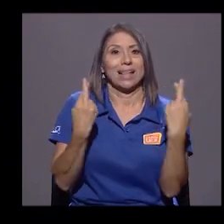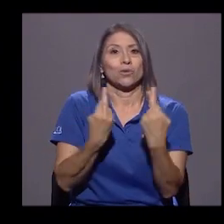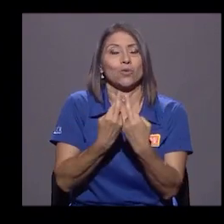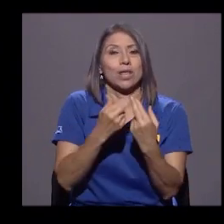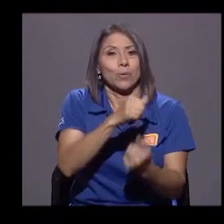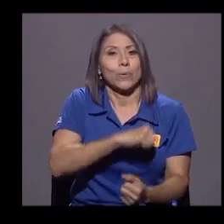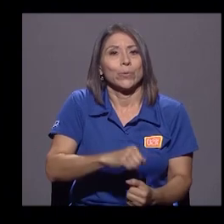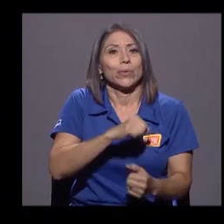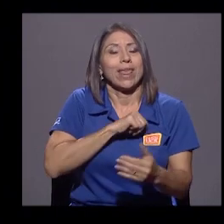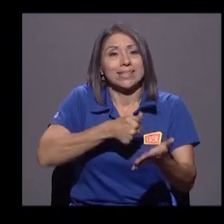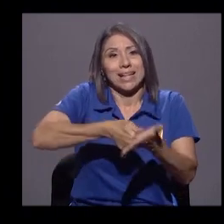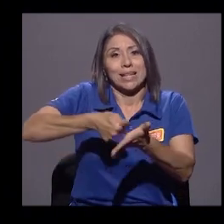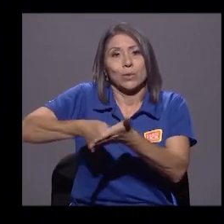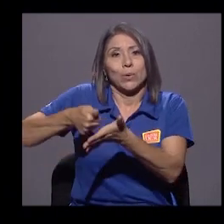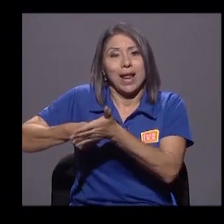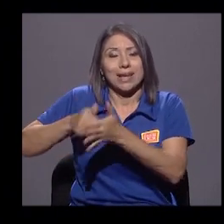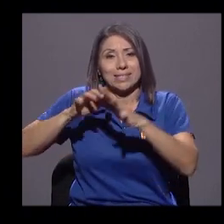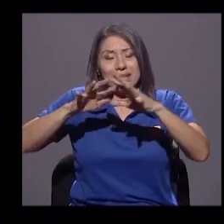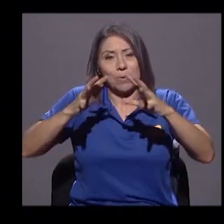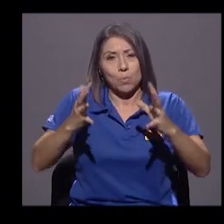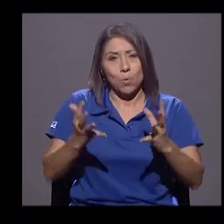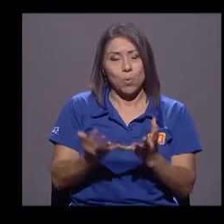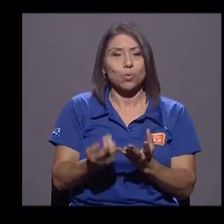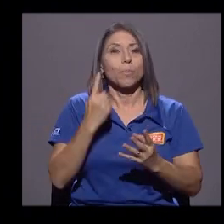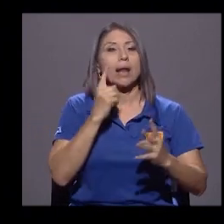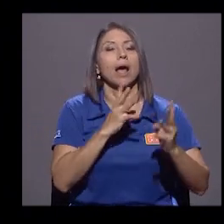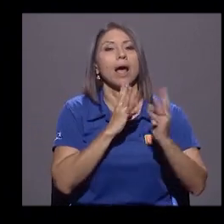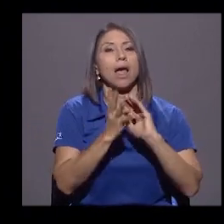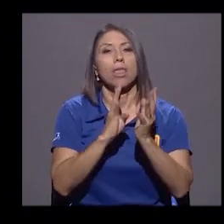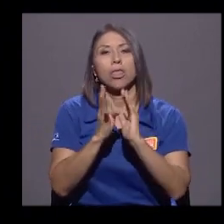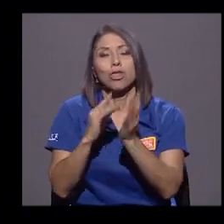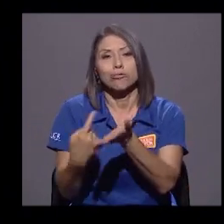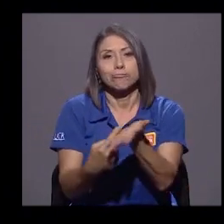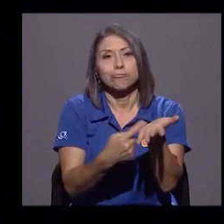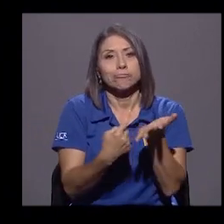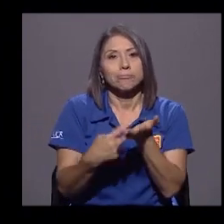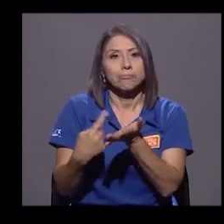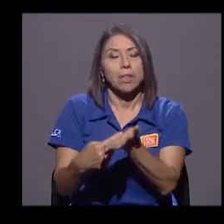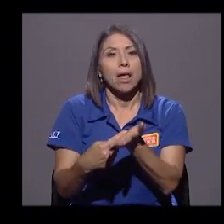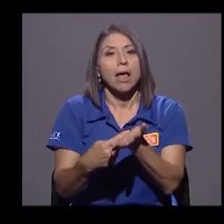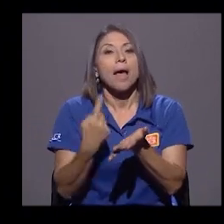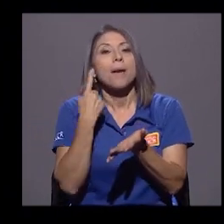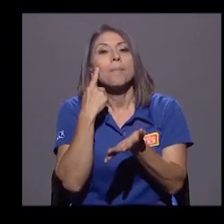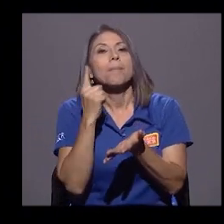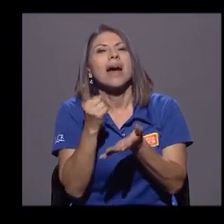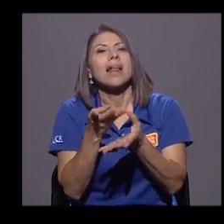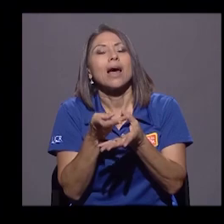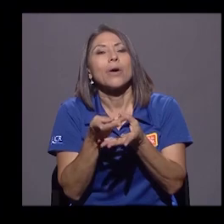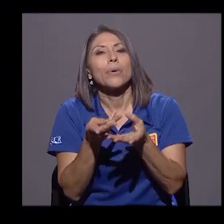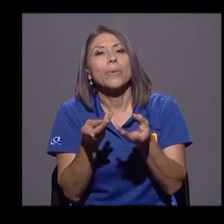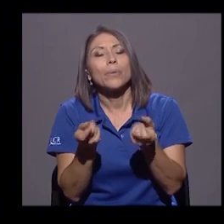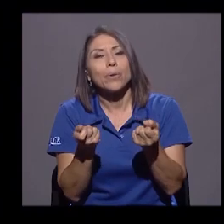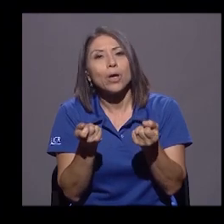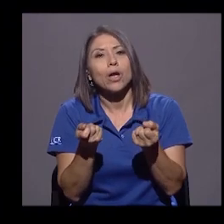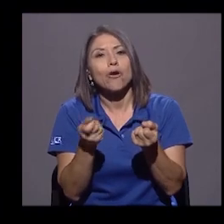de todo el mundo para discutir esto y para encontrar vías para